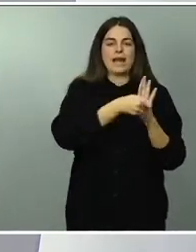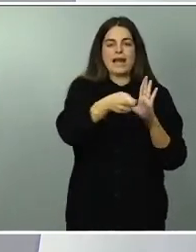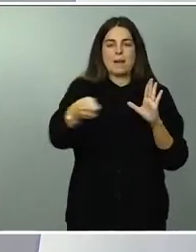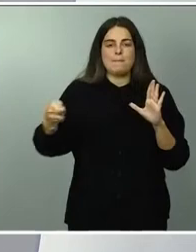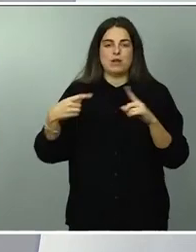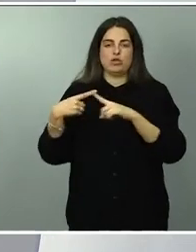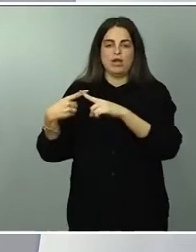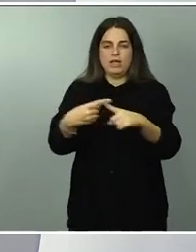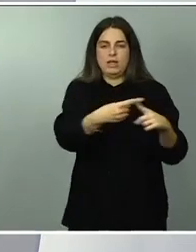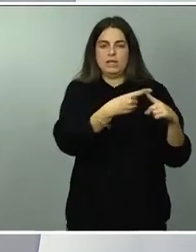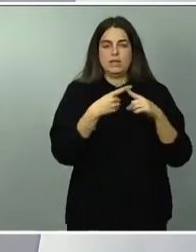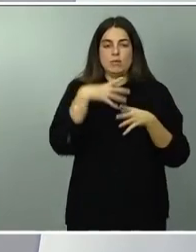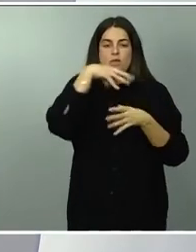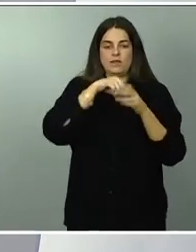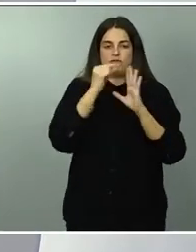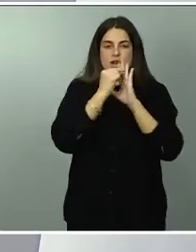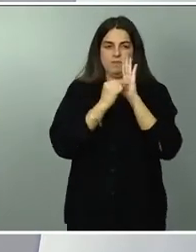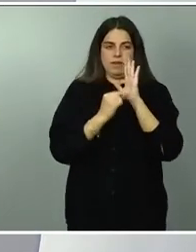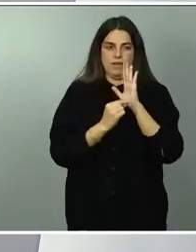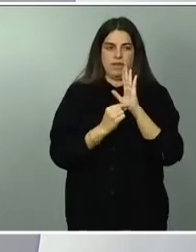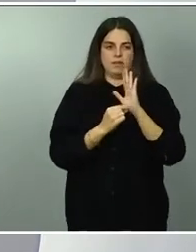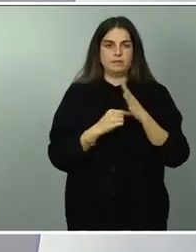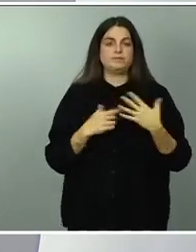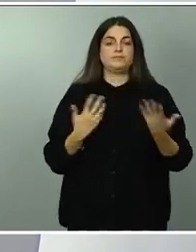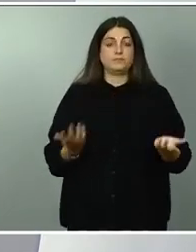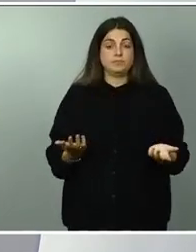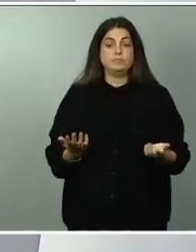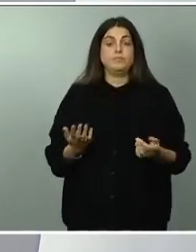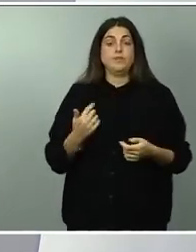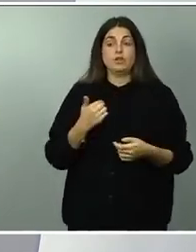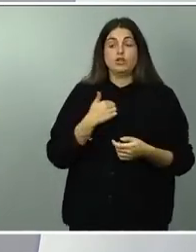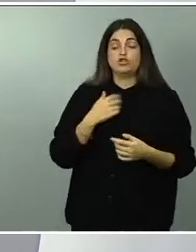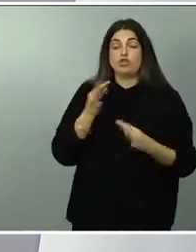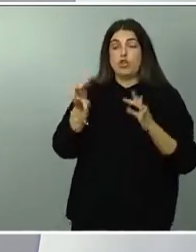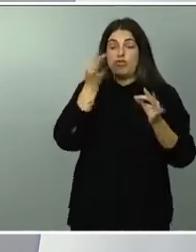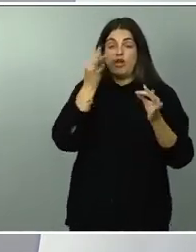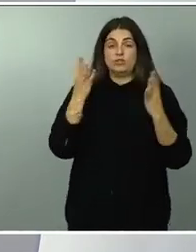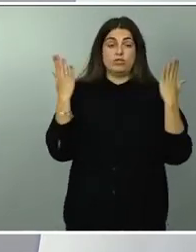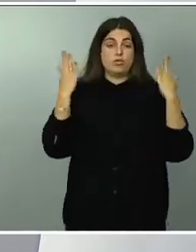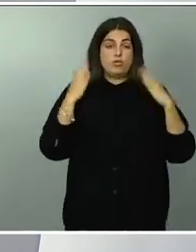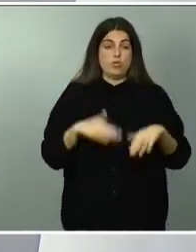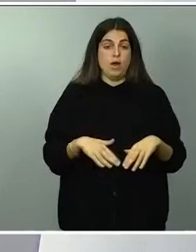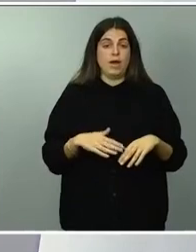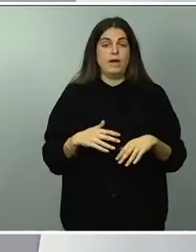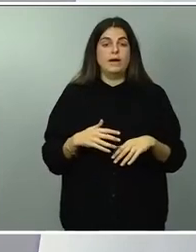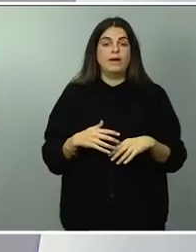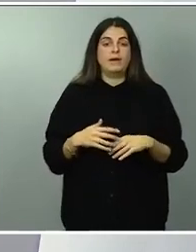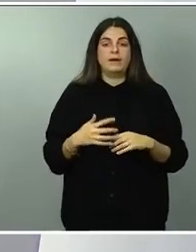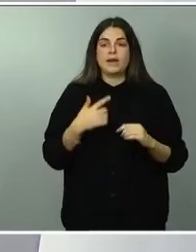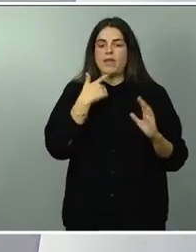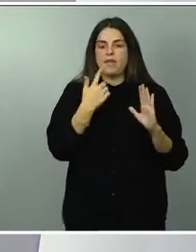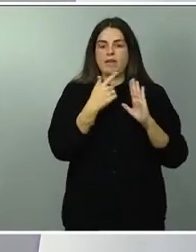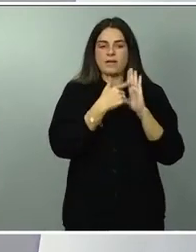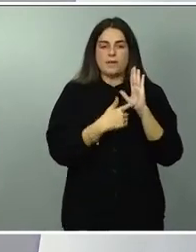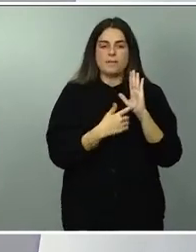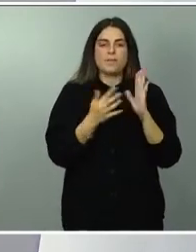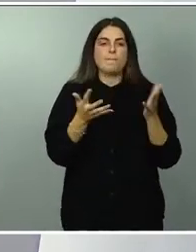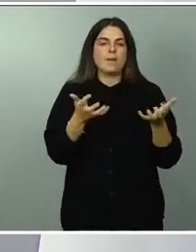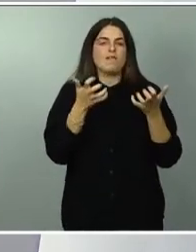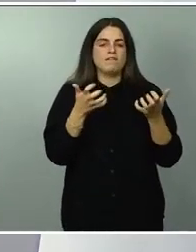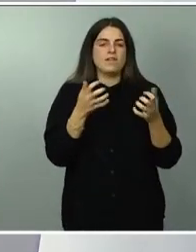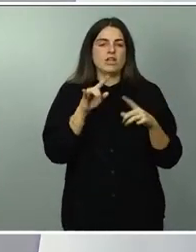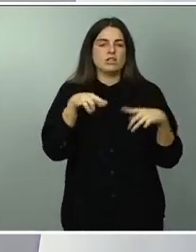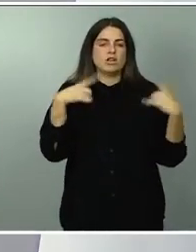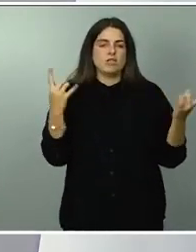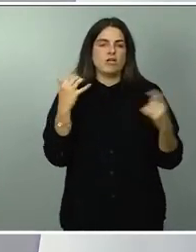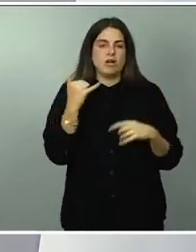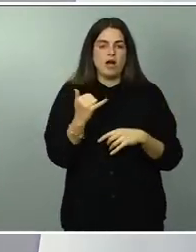esas medidas no tenemos en este momento ningún dato que nos permita afirmar que haya beneficios extraordinarios por parte de